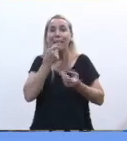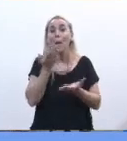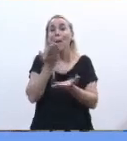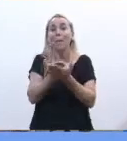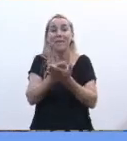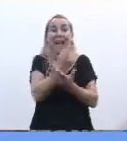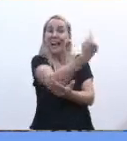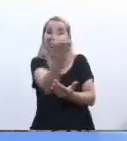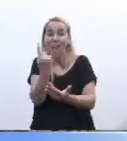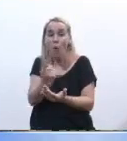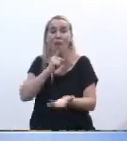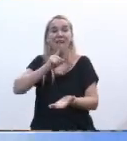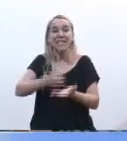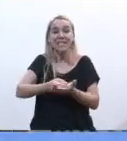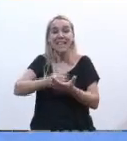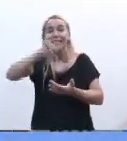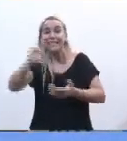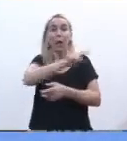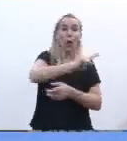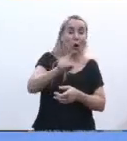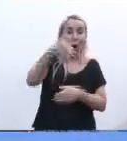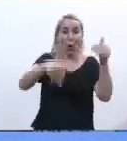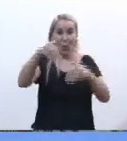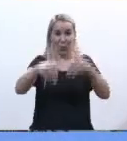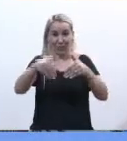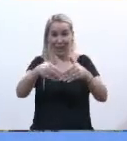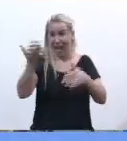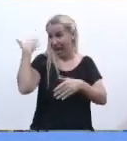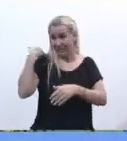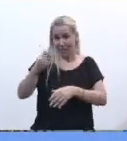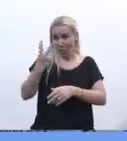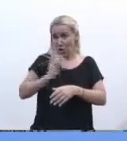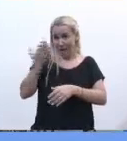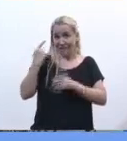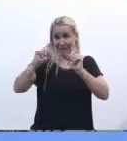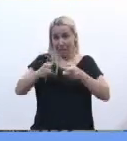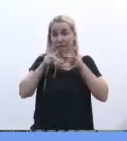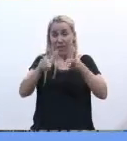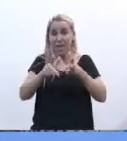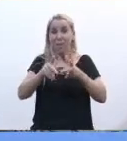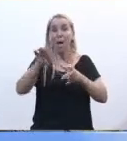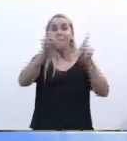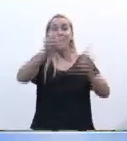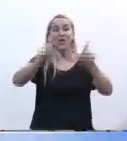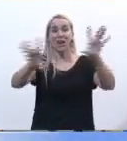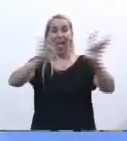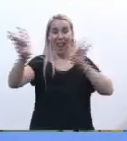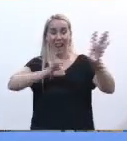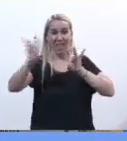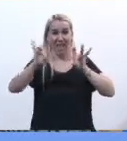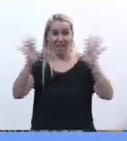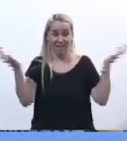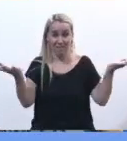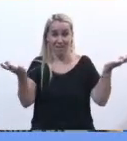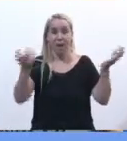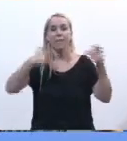habló de esto en el debate del 18, también pasó en algún momento, pero no es la posición mayoritaria la que